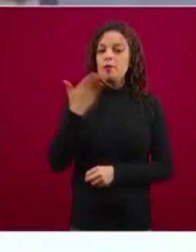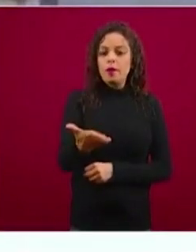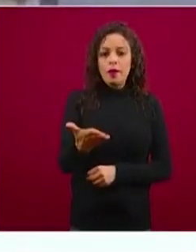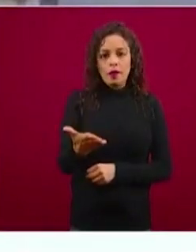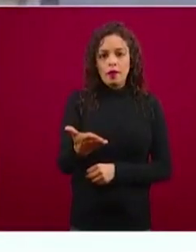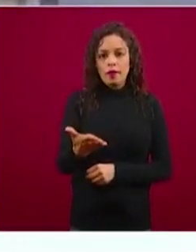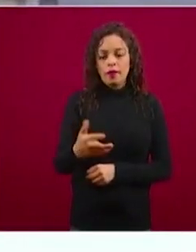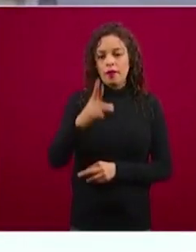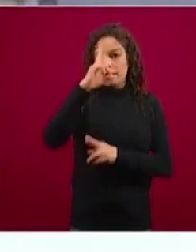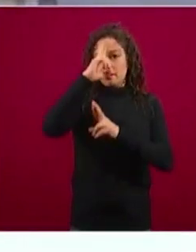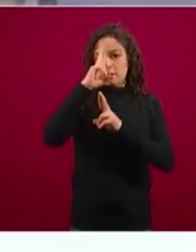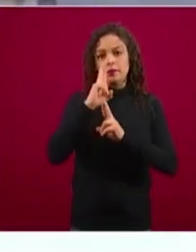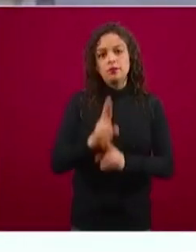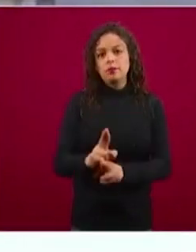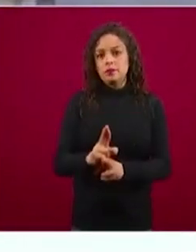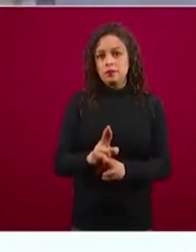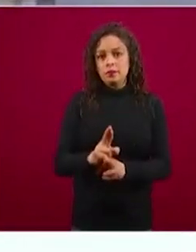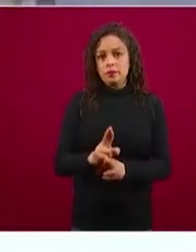Nos lo merecemos.